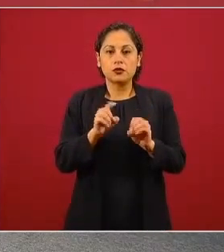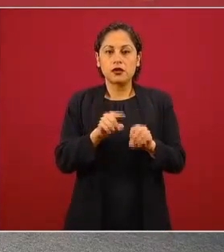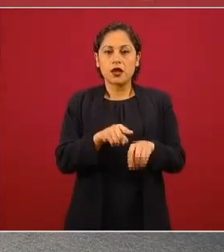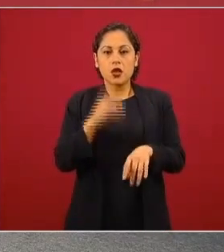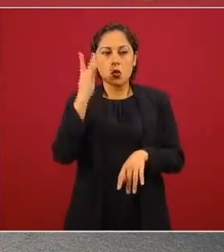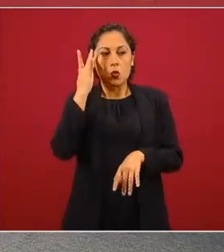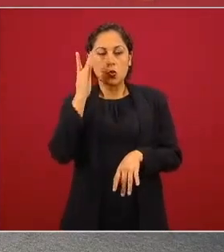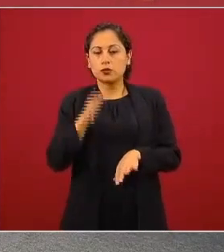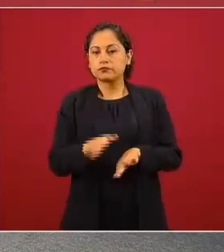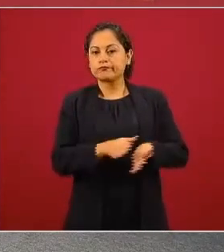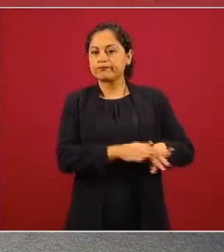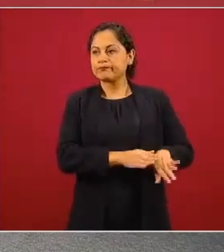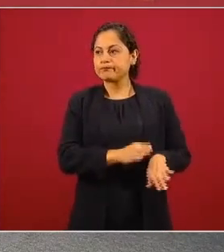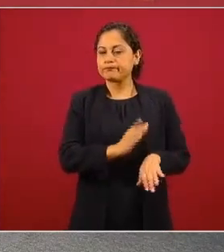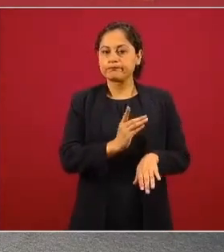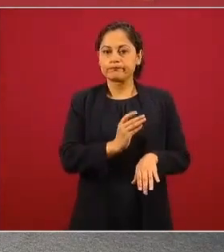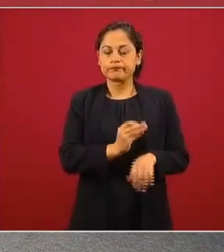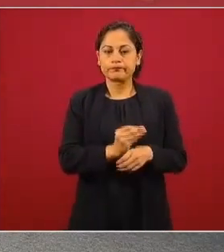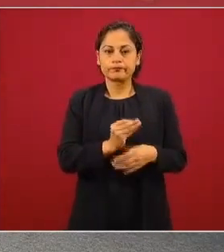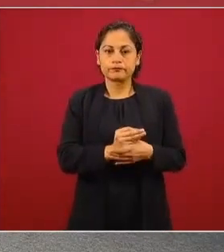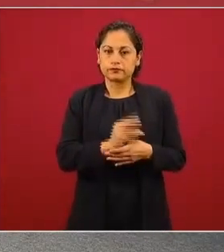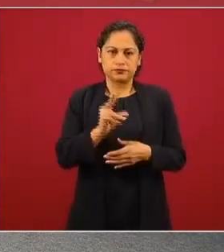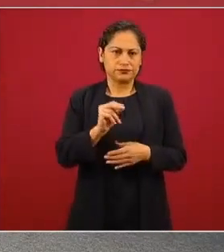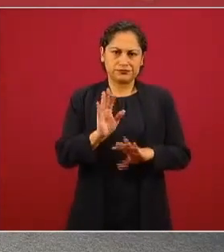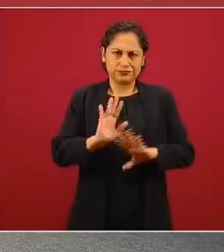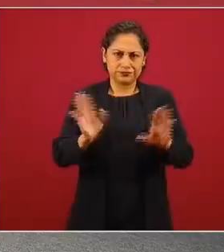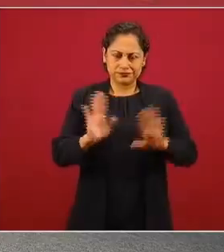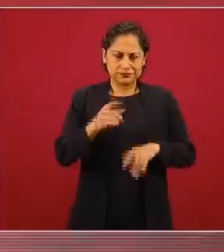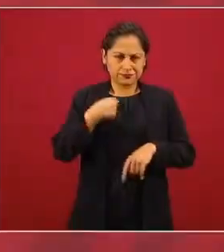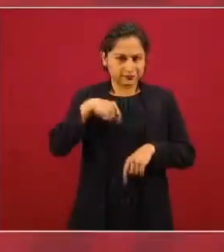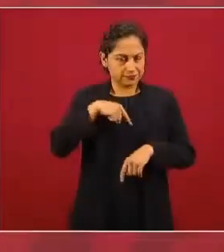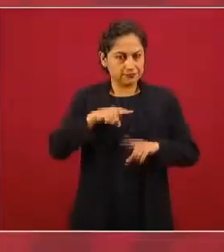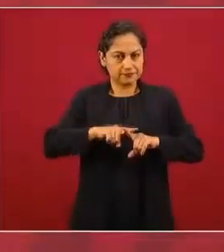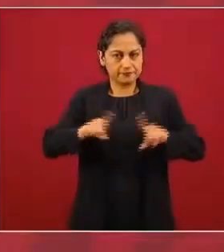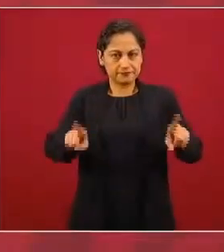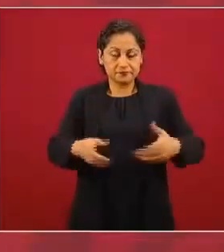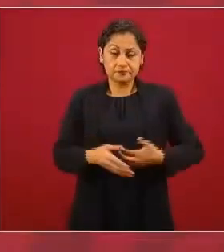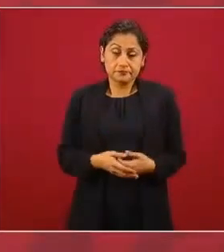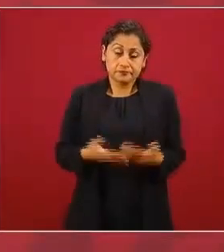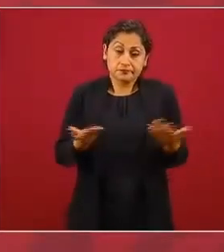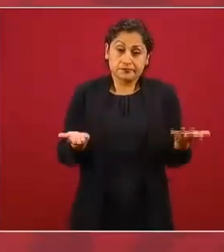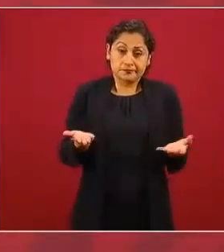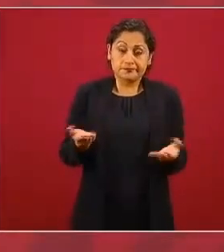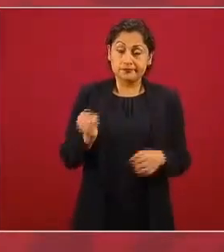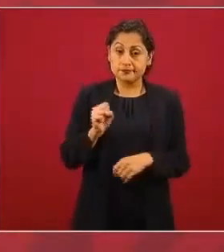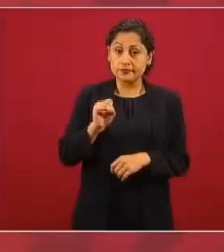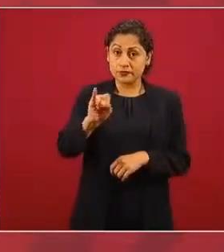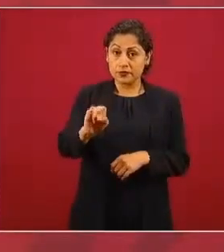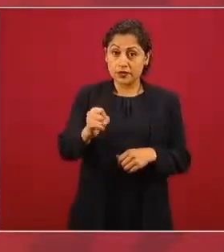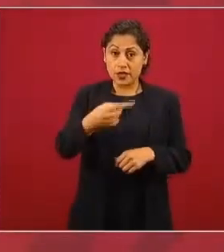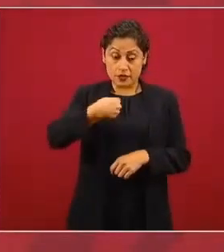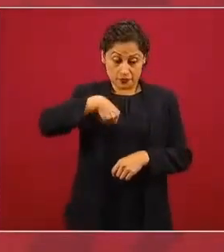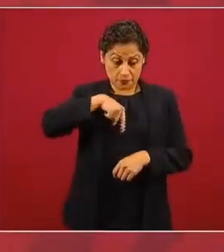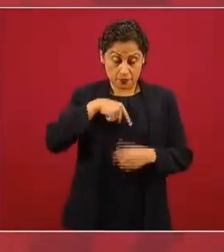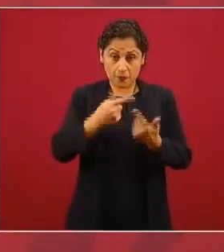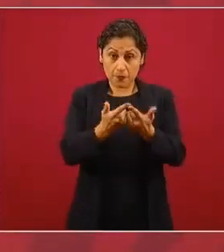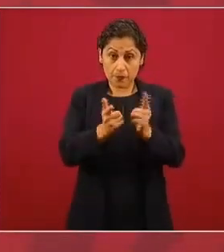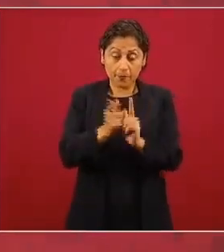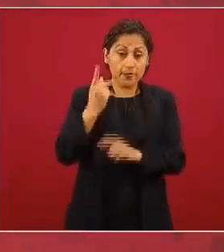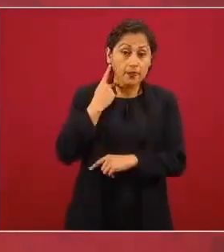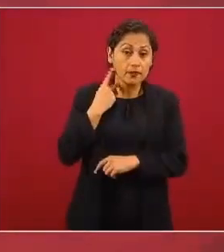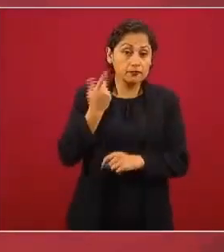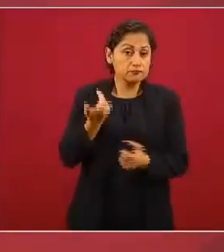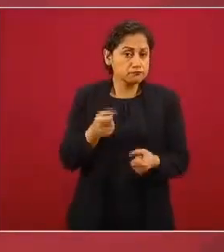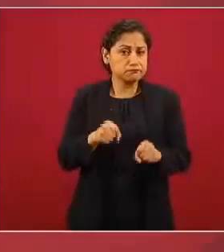Entonces, si eso sucede al interior de nuestro movimiento, incluso aquí en el interior del gobierno